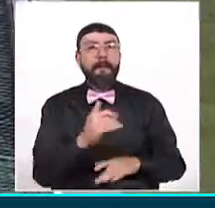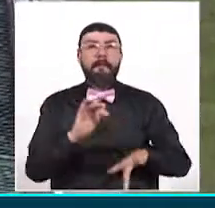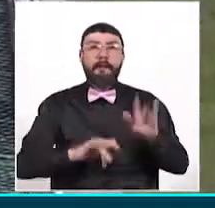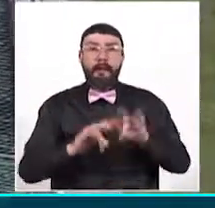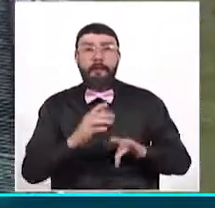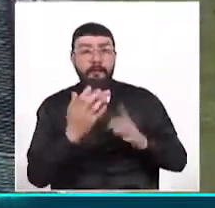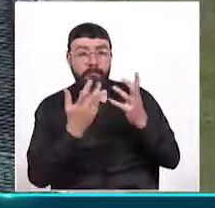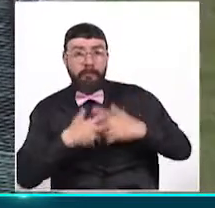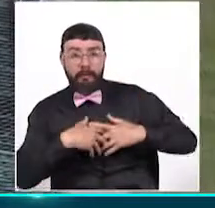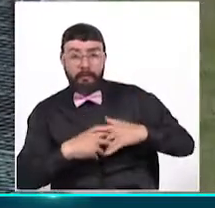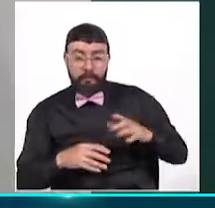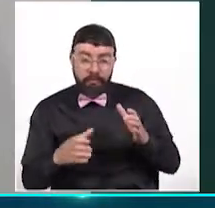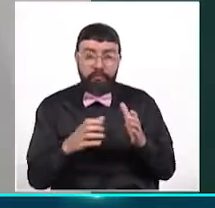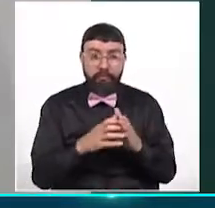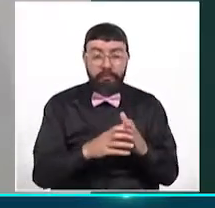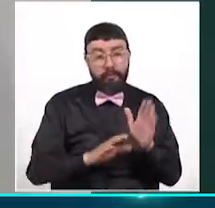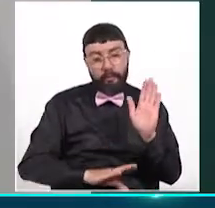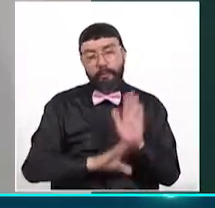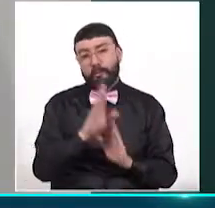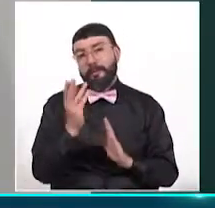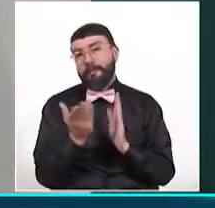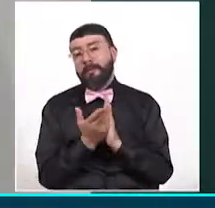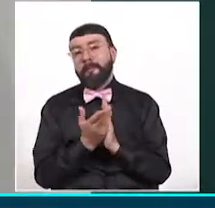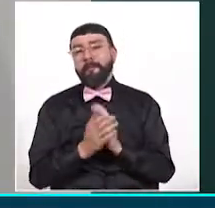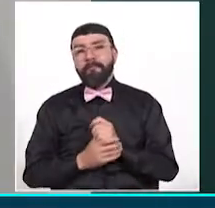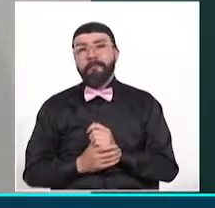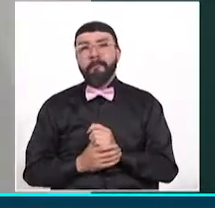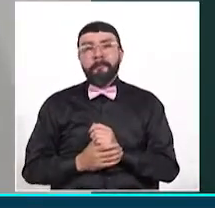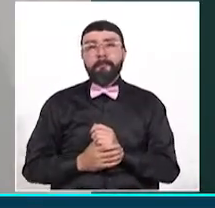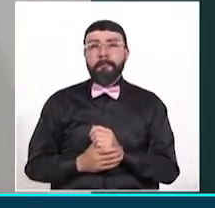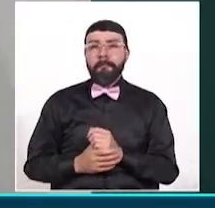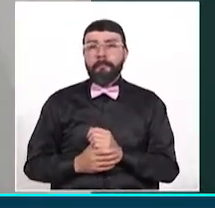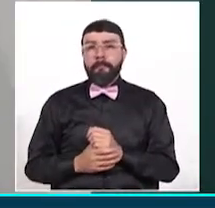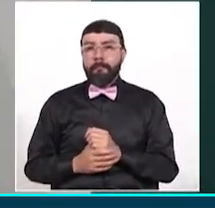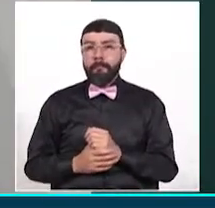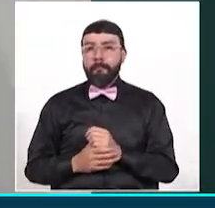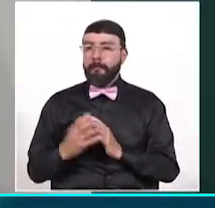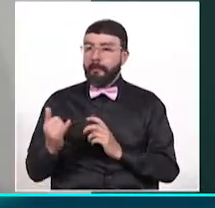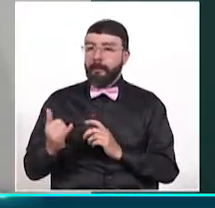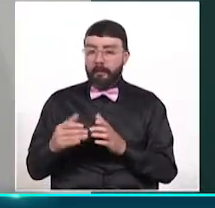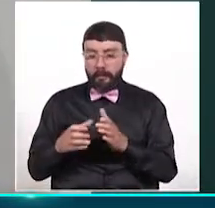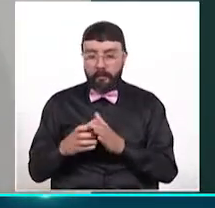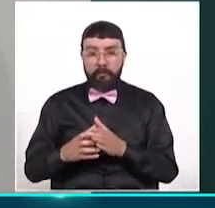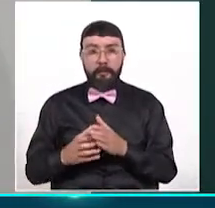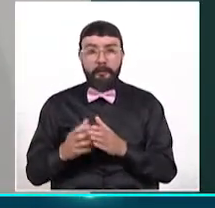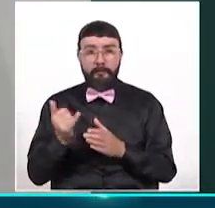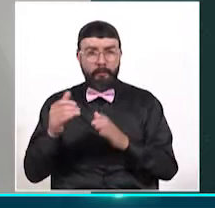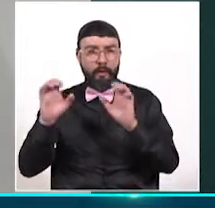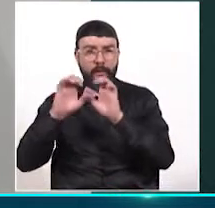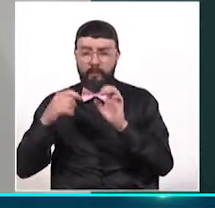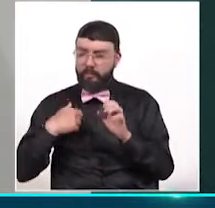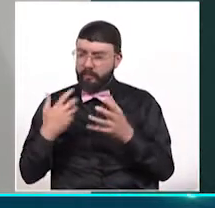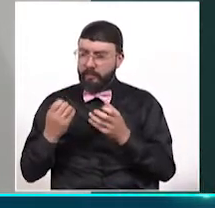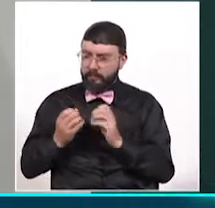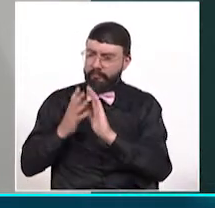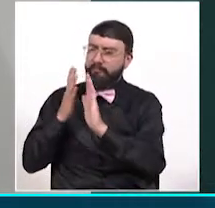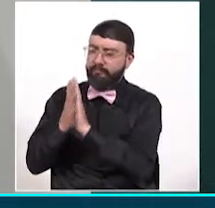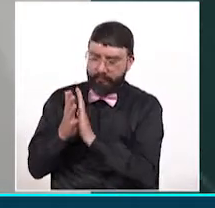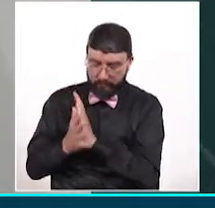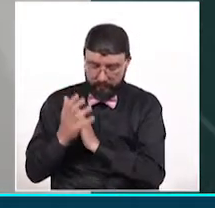reactivación económica. Yo soy muy especial desde la Cámara de Comercio de Quebradas. Quiero manifestar la